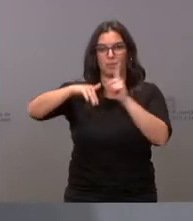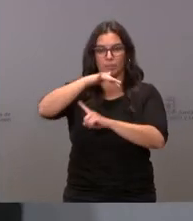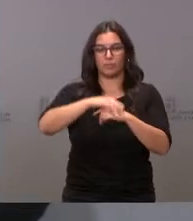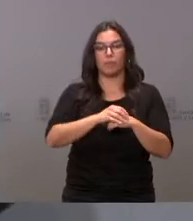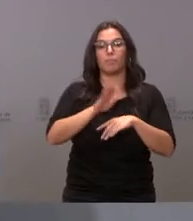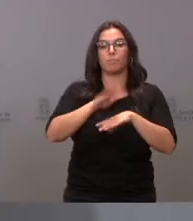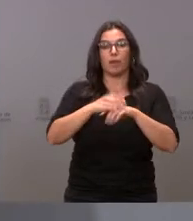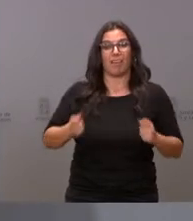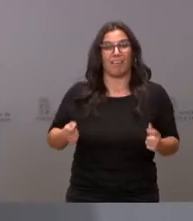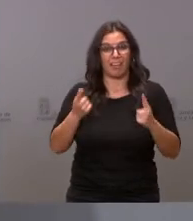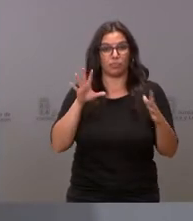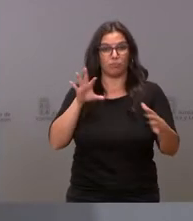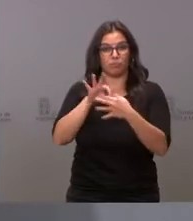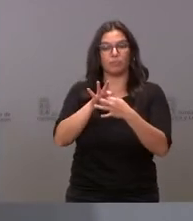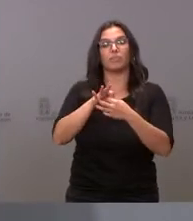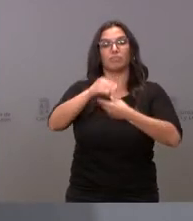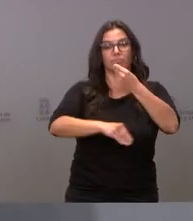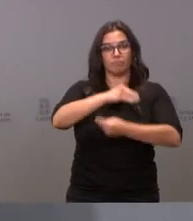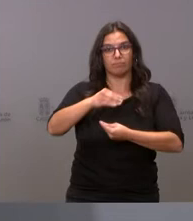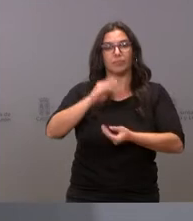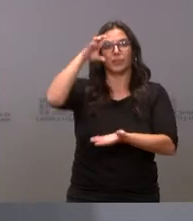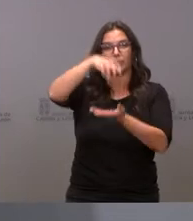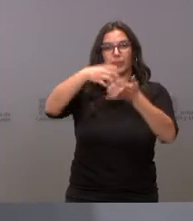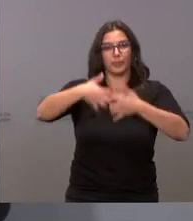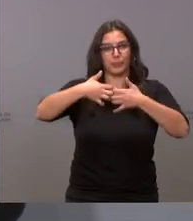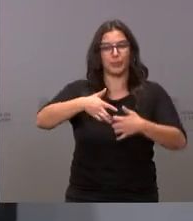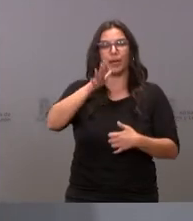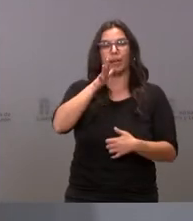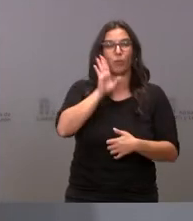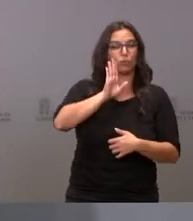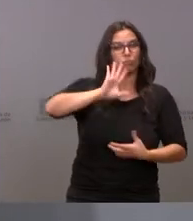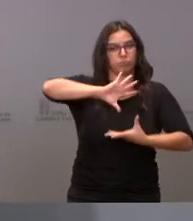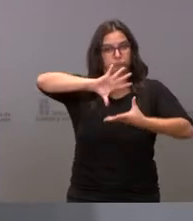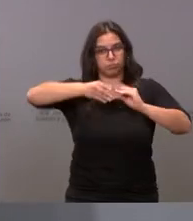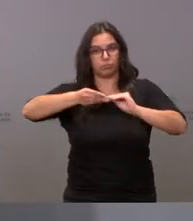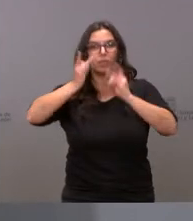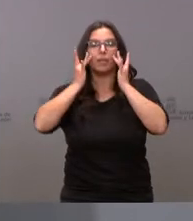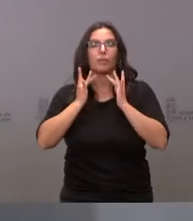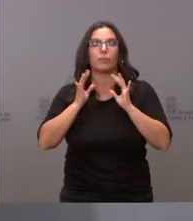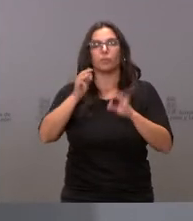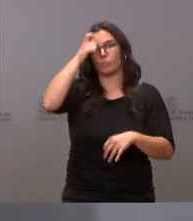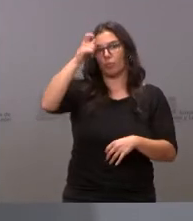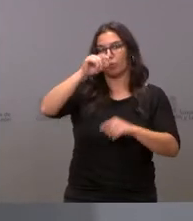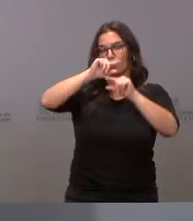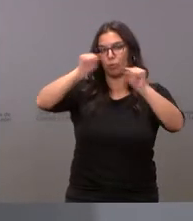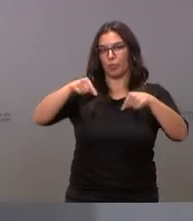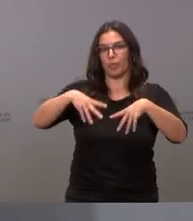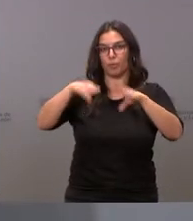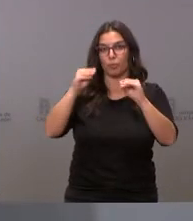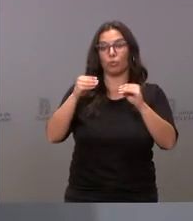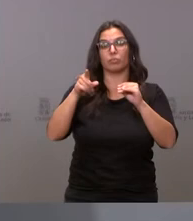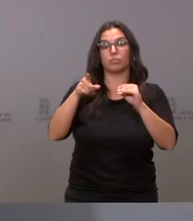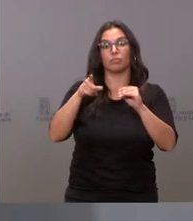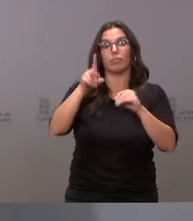para afrontar los gastos de la ejecución de la Estación Depuradora de Aguas Residuales en Cardeña, Jimeno, en Burgos, que van a dar servicio